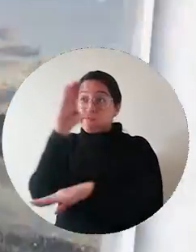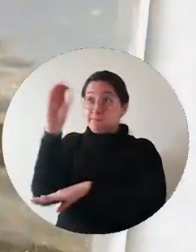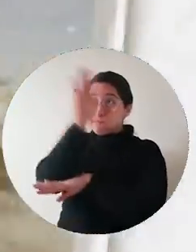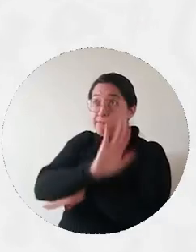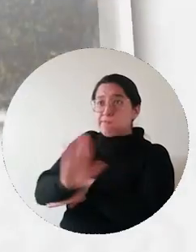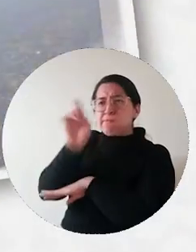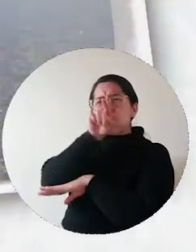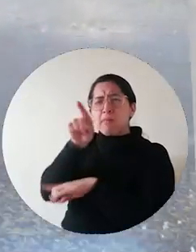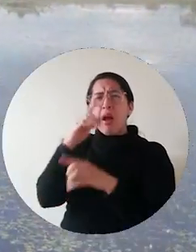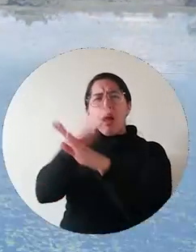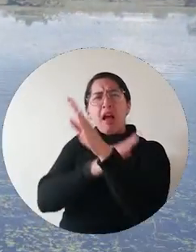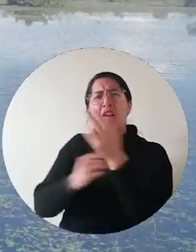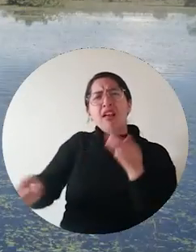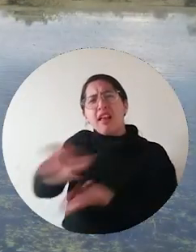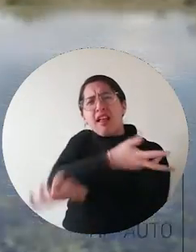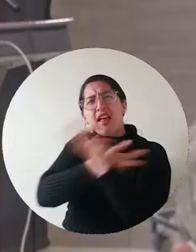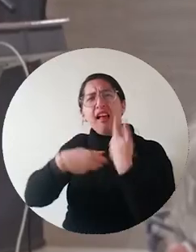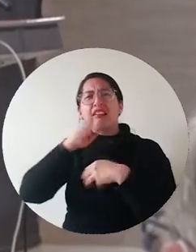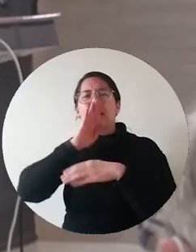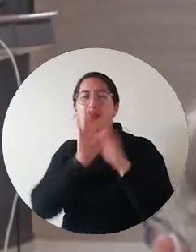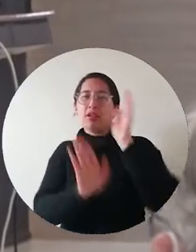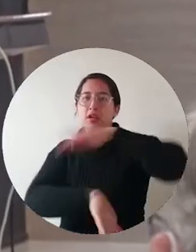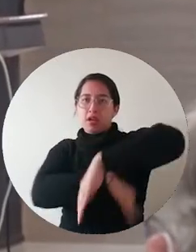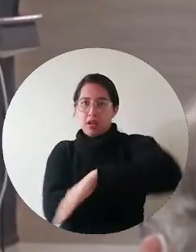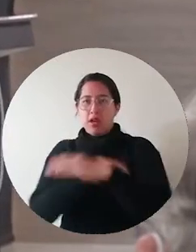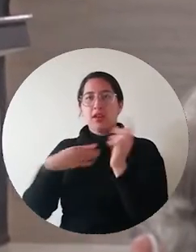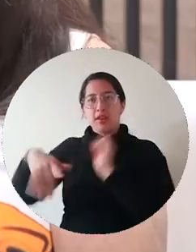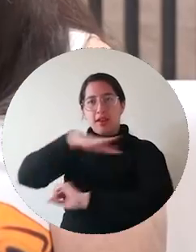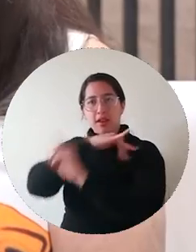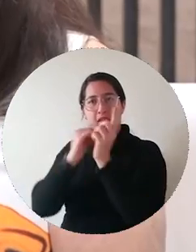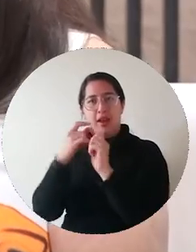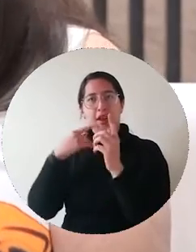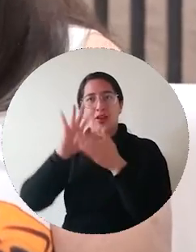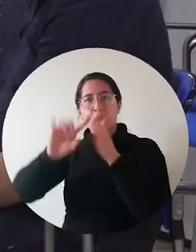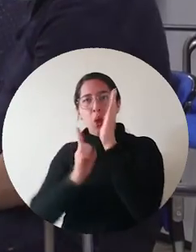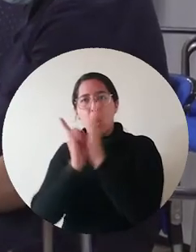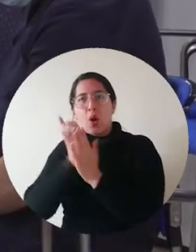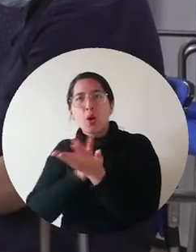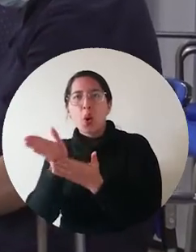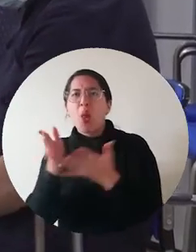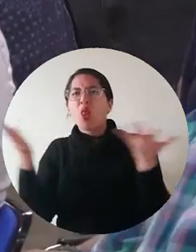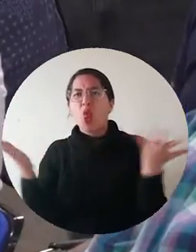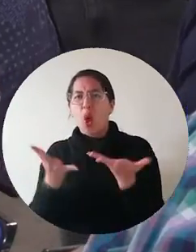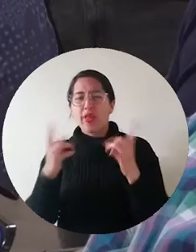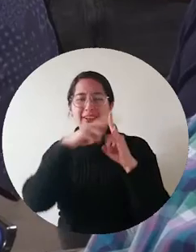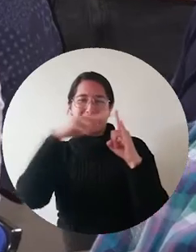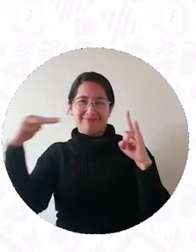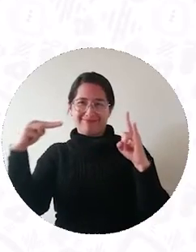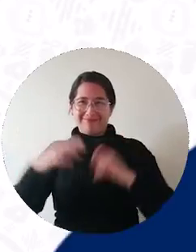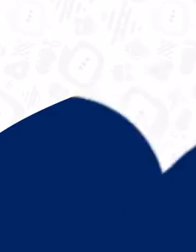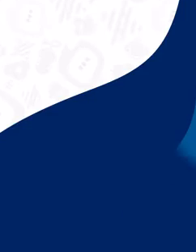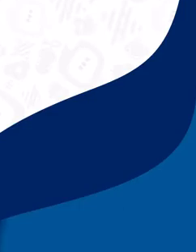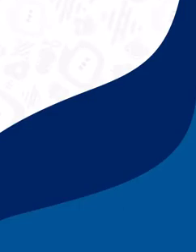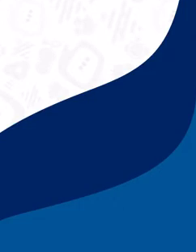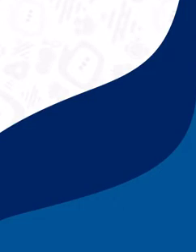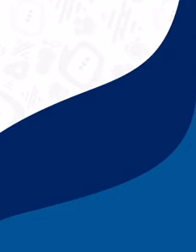los humedales del país, fue socializada por el Ministerio de Ambiente y Desarrollo Sostenible en la Universidad del Magdalena.